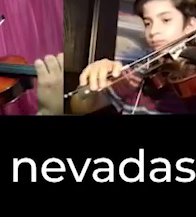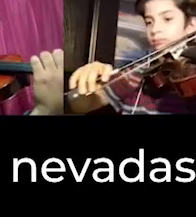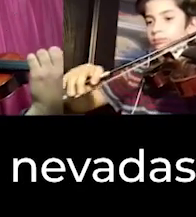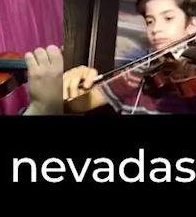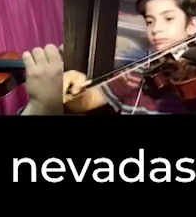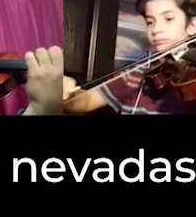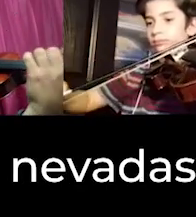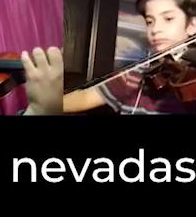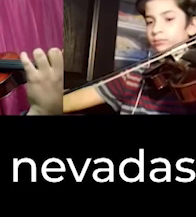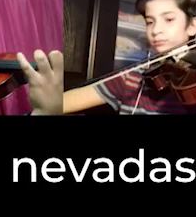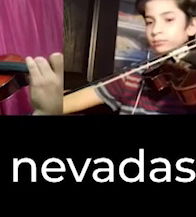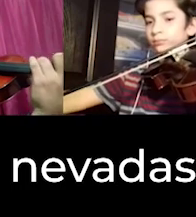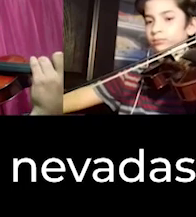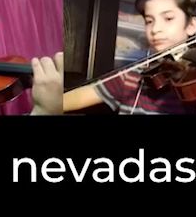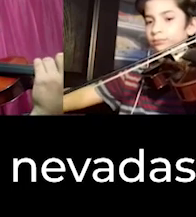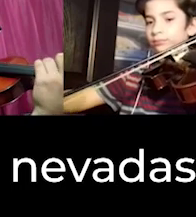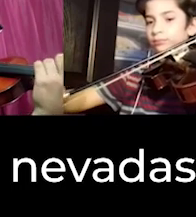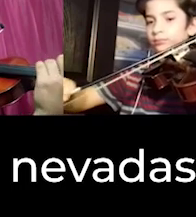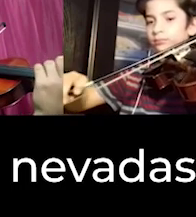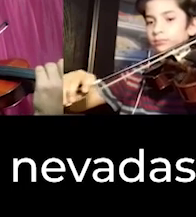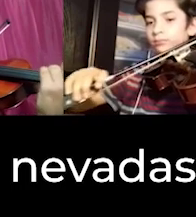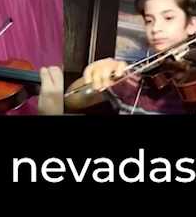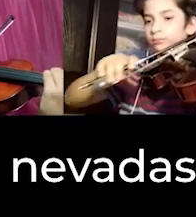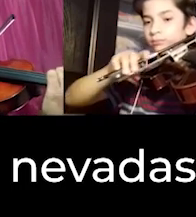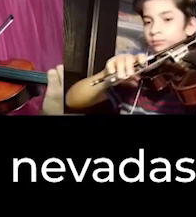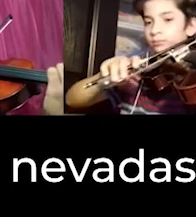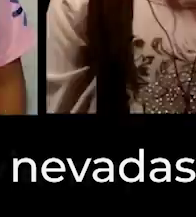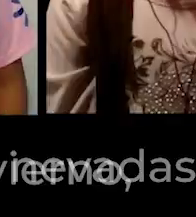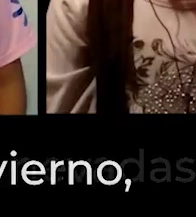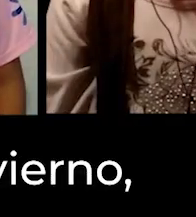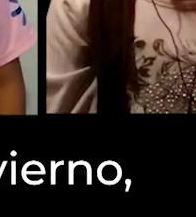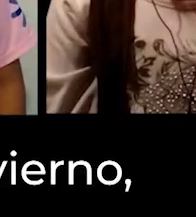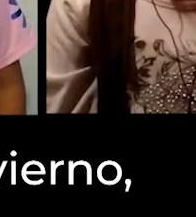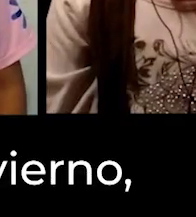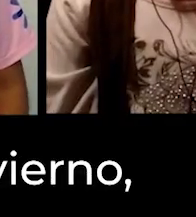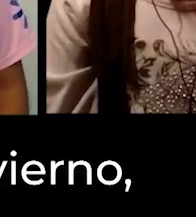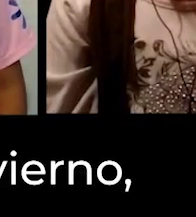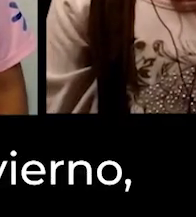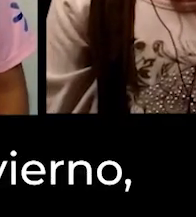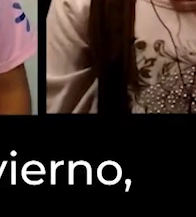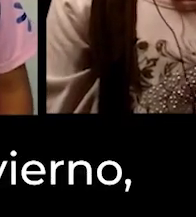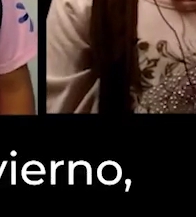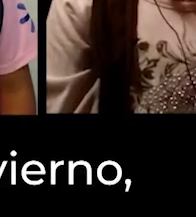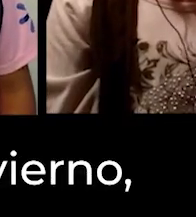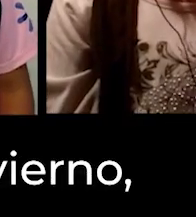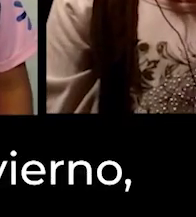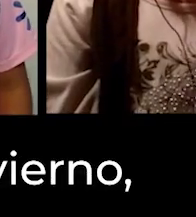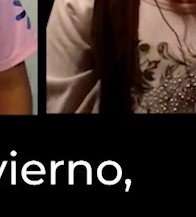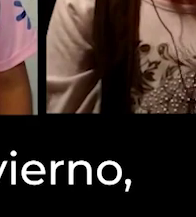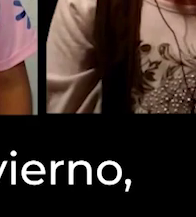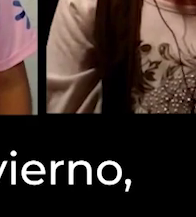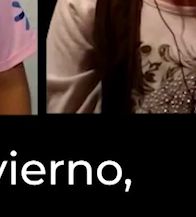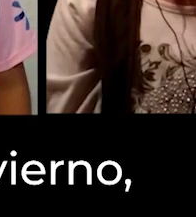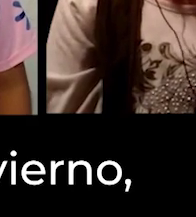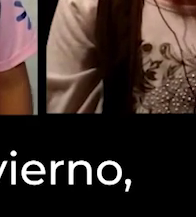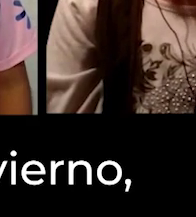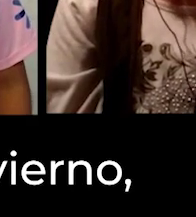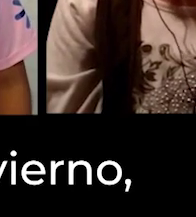una demandafaceda, No se su